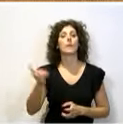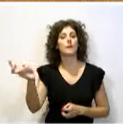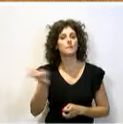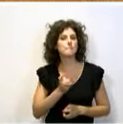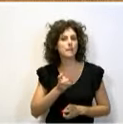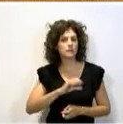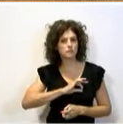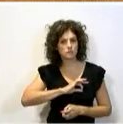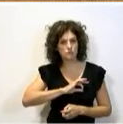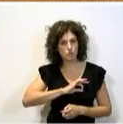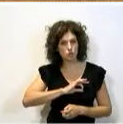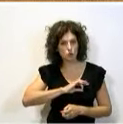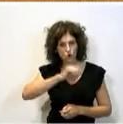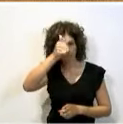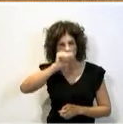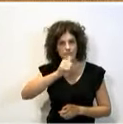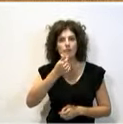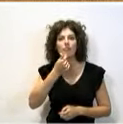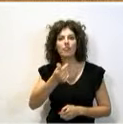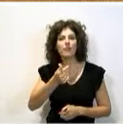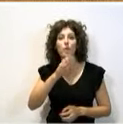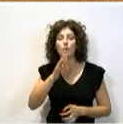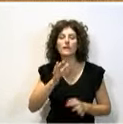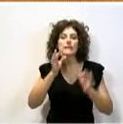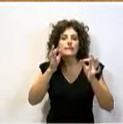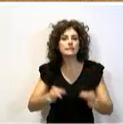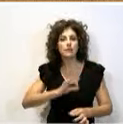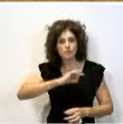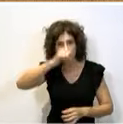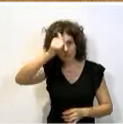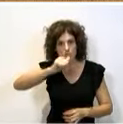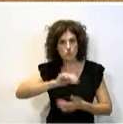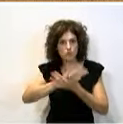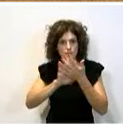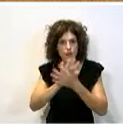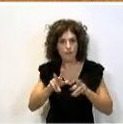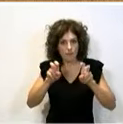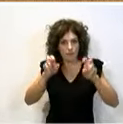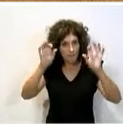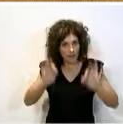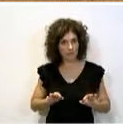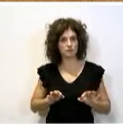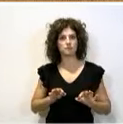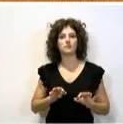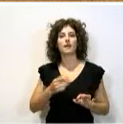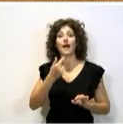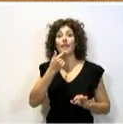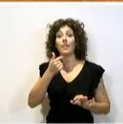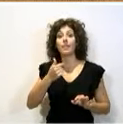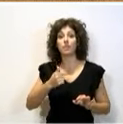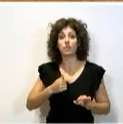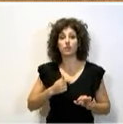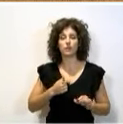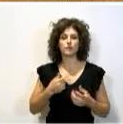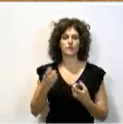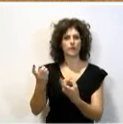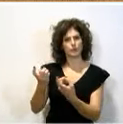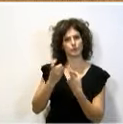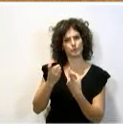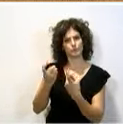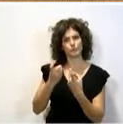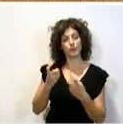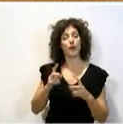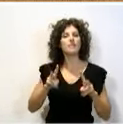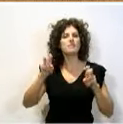Popular, y digo señores porque siempre son señores los que hablan de estas cosas, a decirnos, a darnos lecciones sobre la